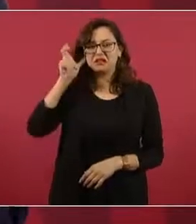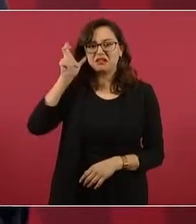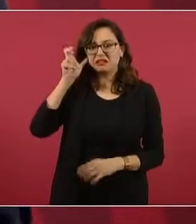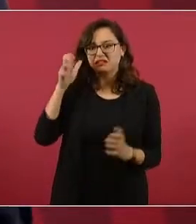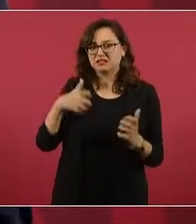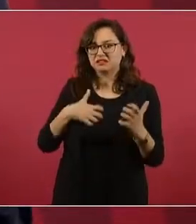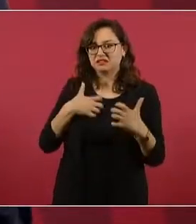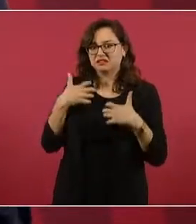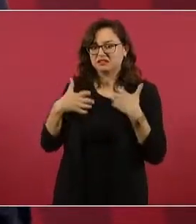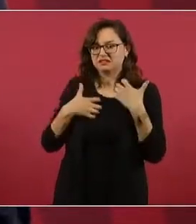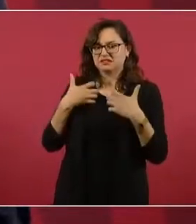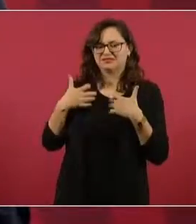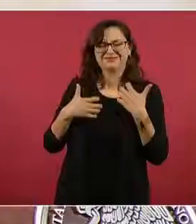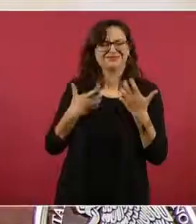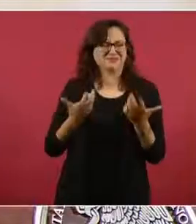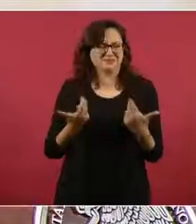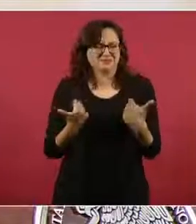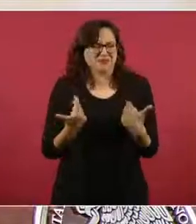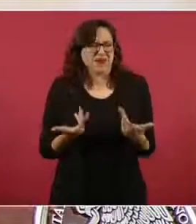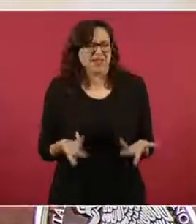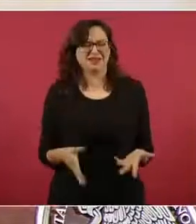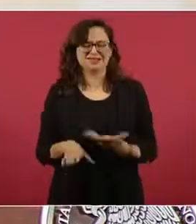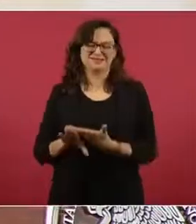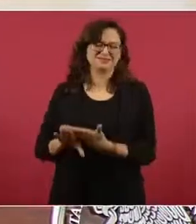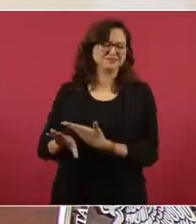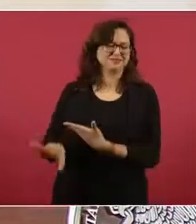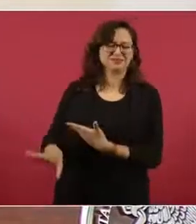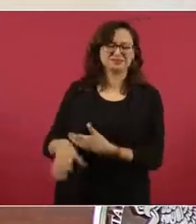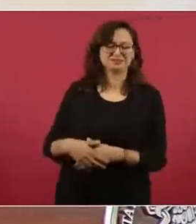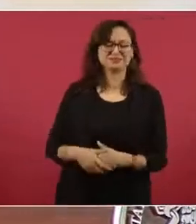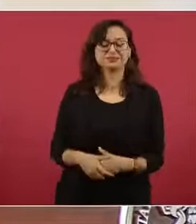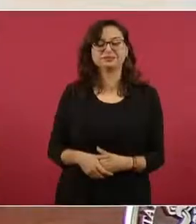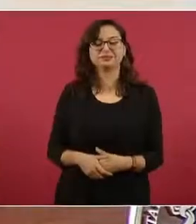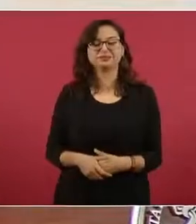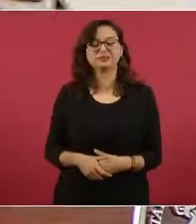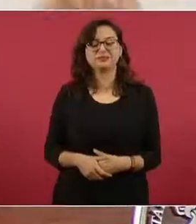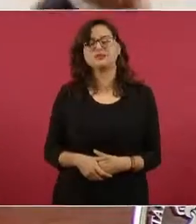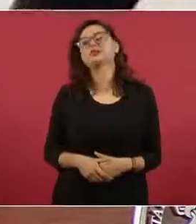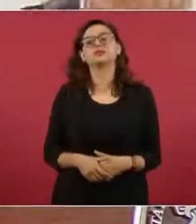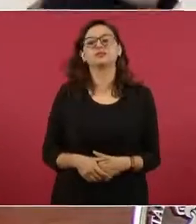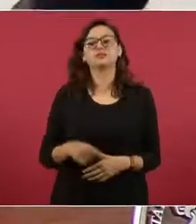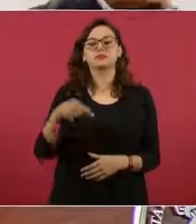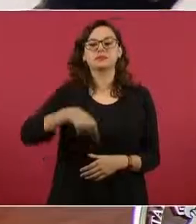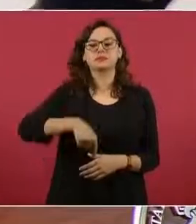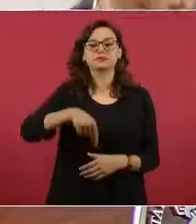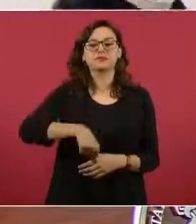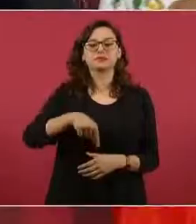malos momentos. Pero eso aquí,